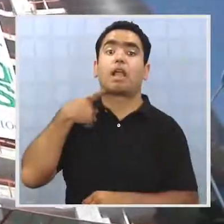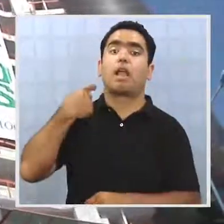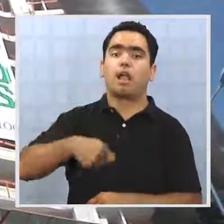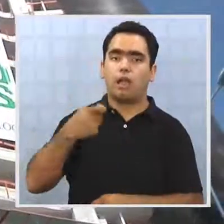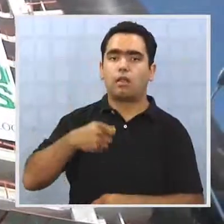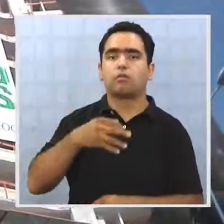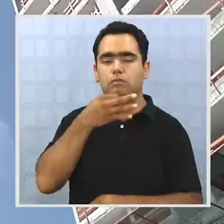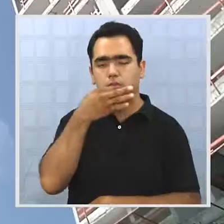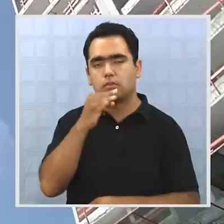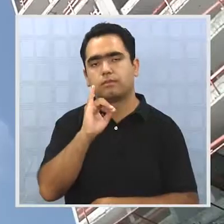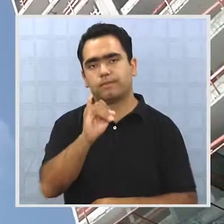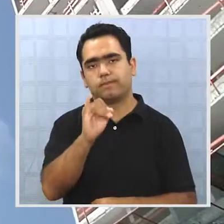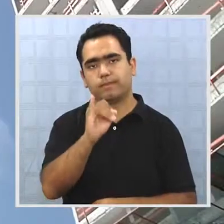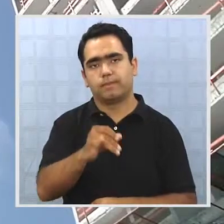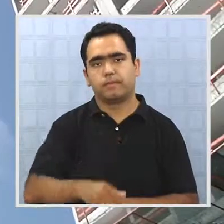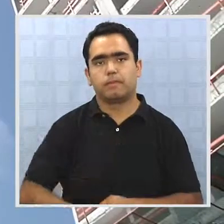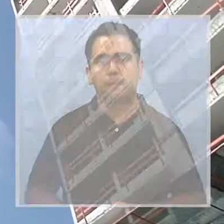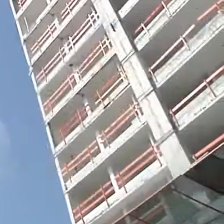altos.